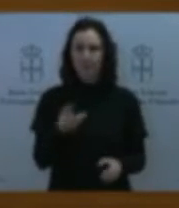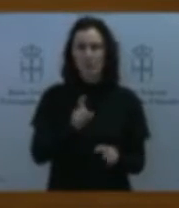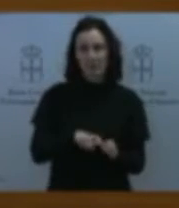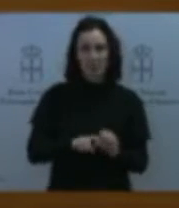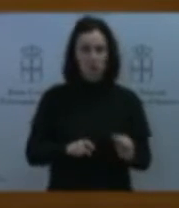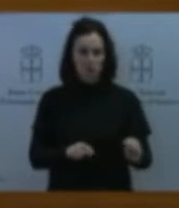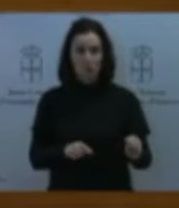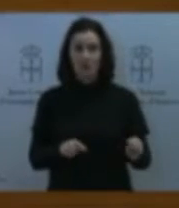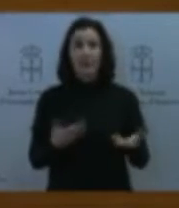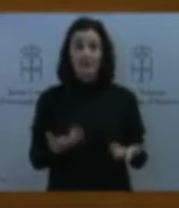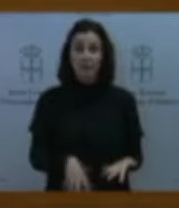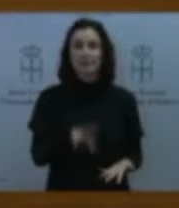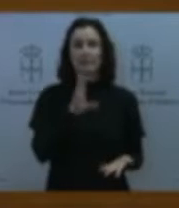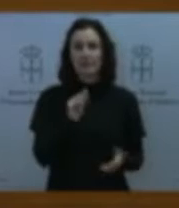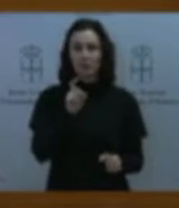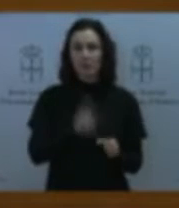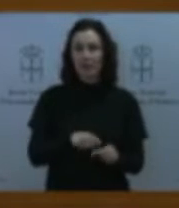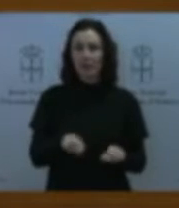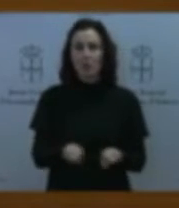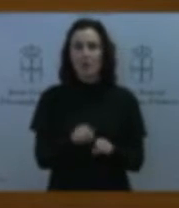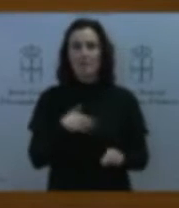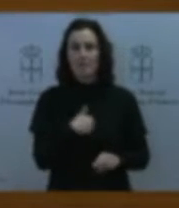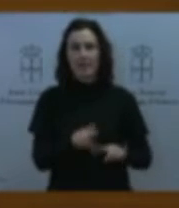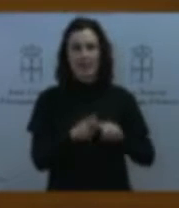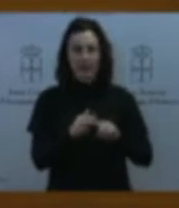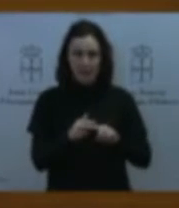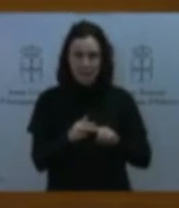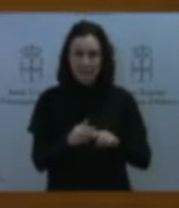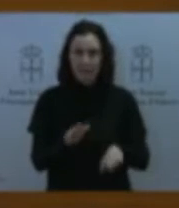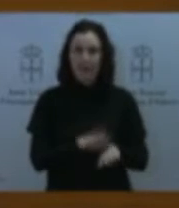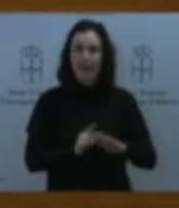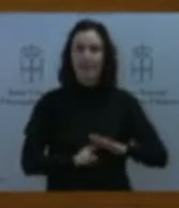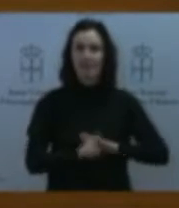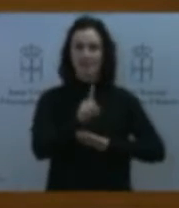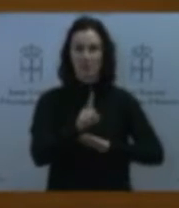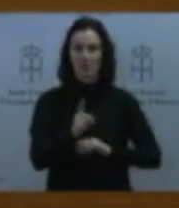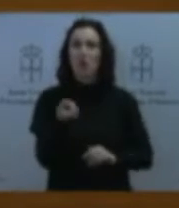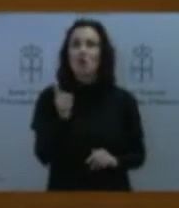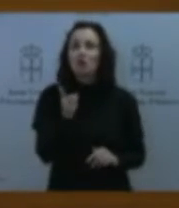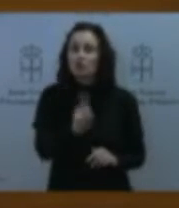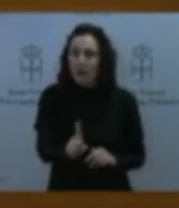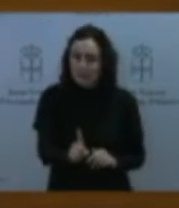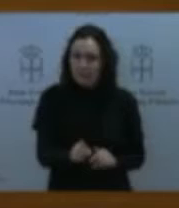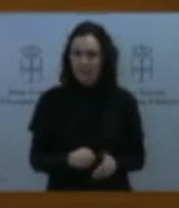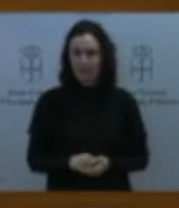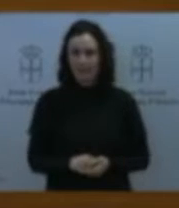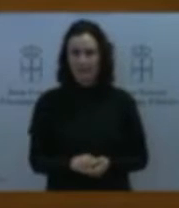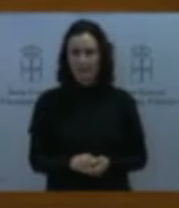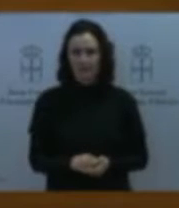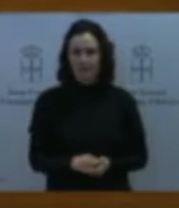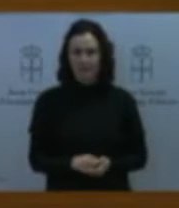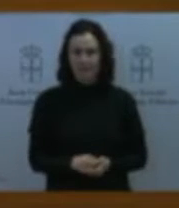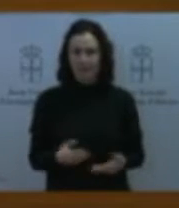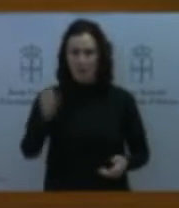herramienta para desarrollar no solo la opinión de la ciudadanía sino para